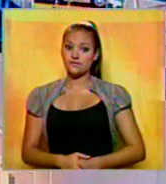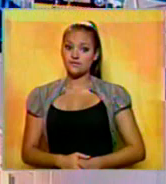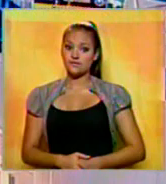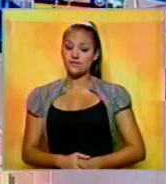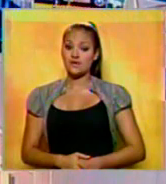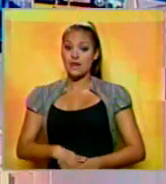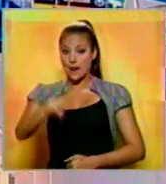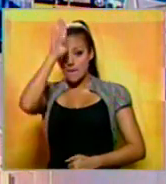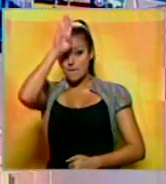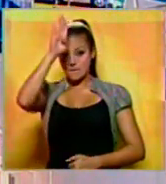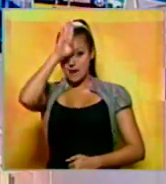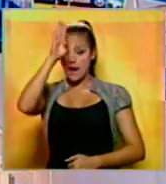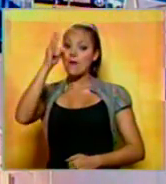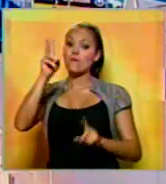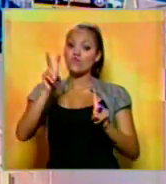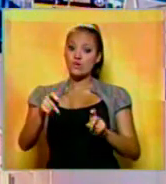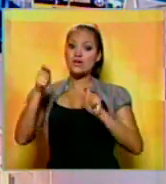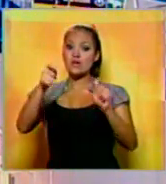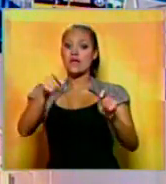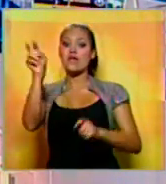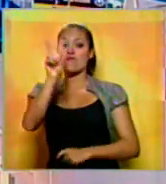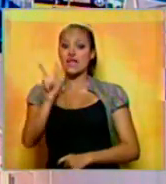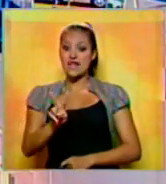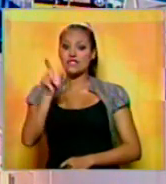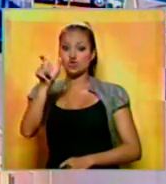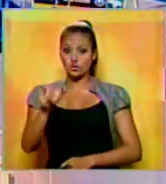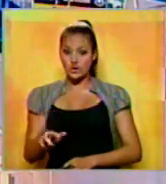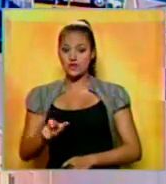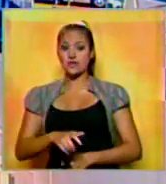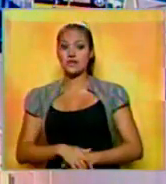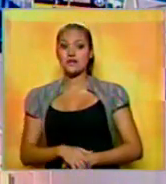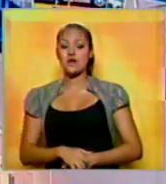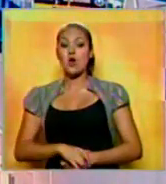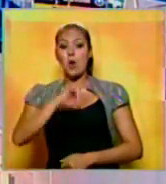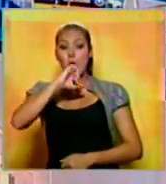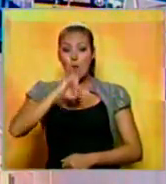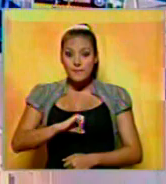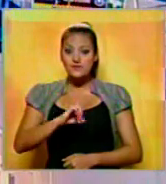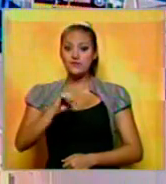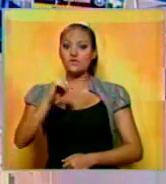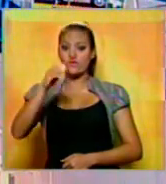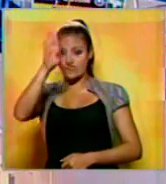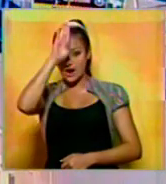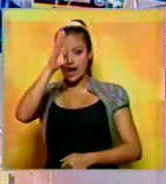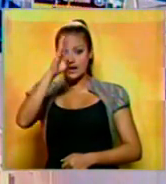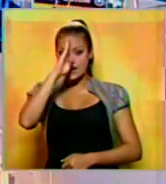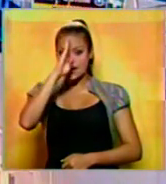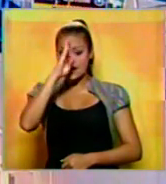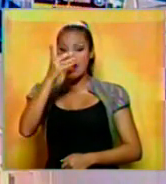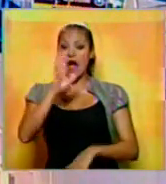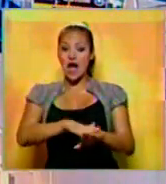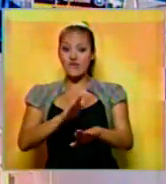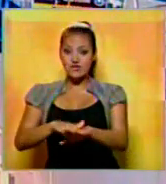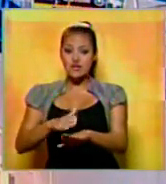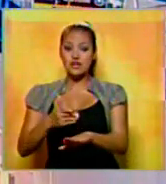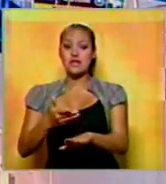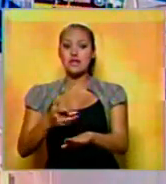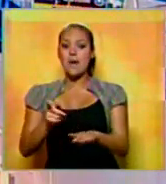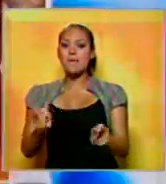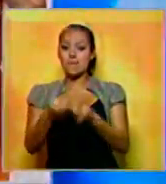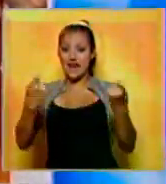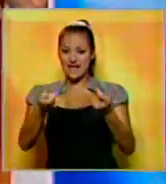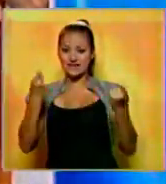El Papa Francisco nombró al venezolano José Luis Azuaje Ayala, obispo del Estado Varinas, según informó la Sala de Prensa Vaticana.